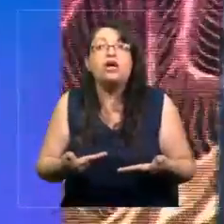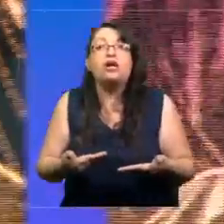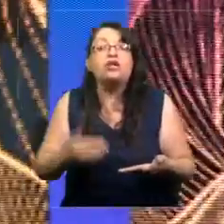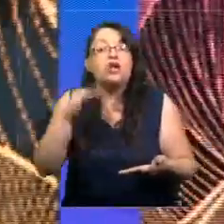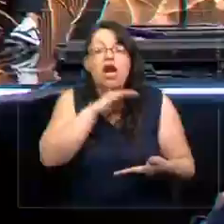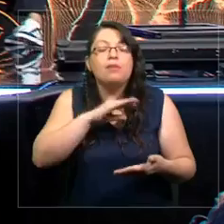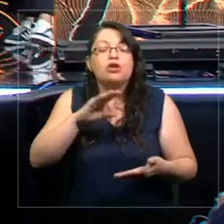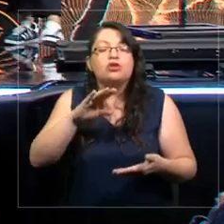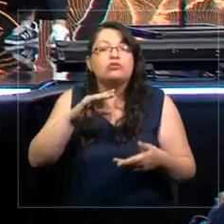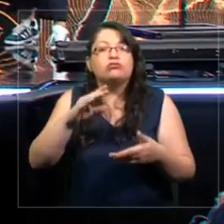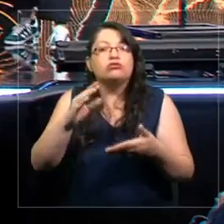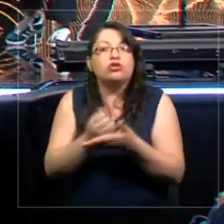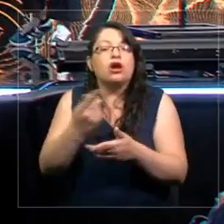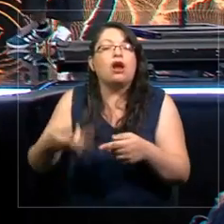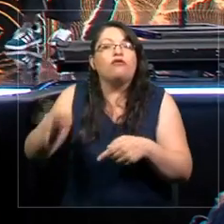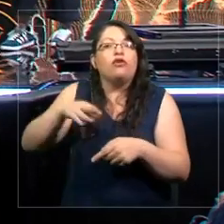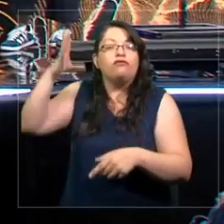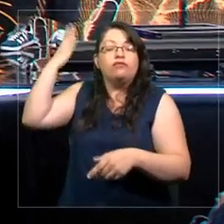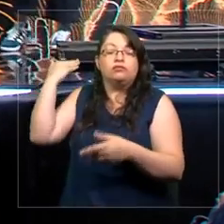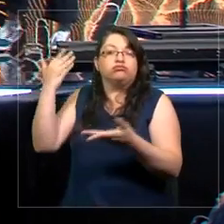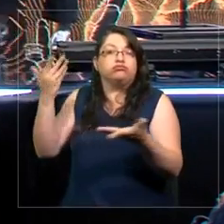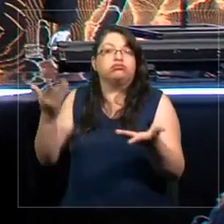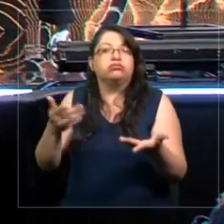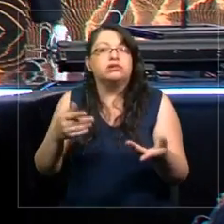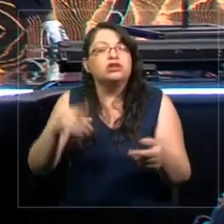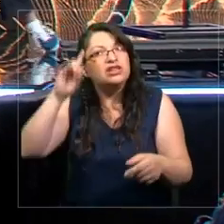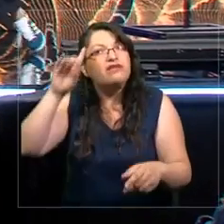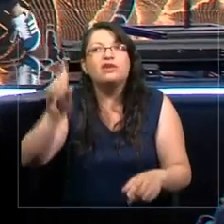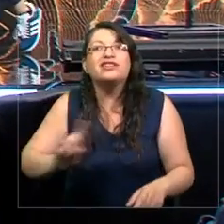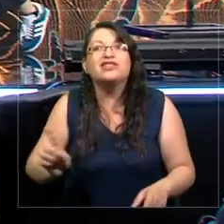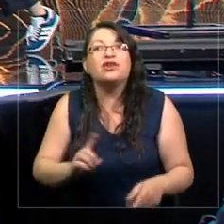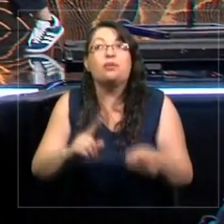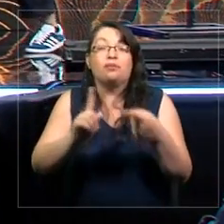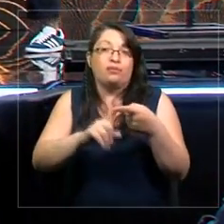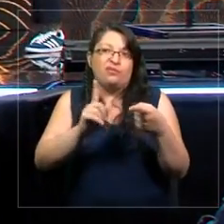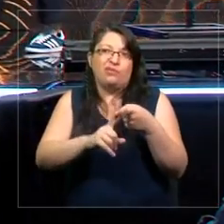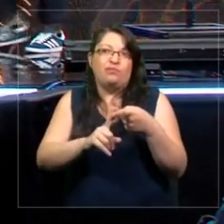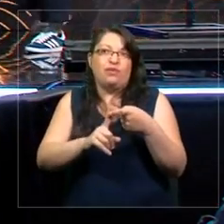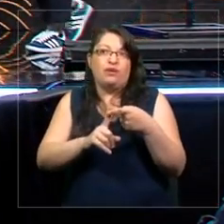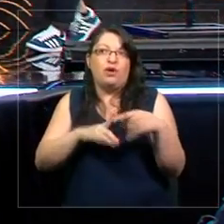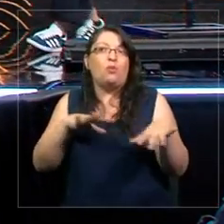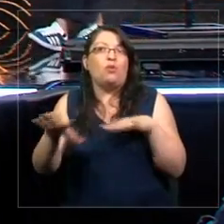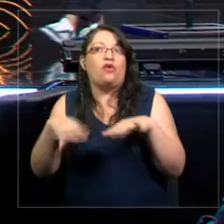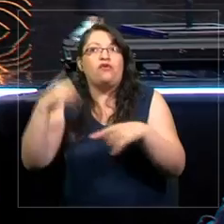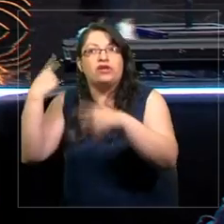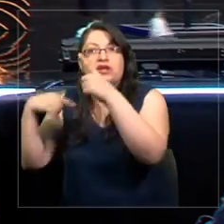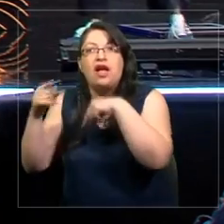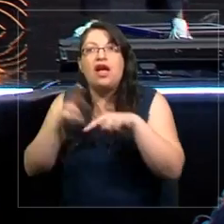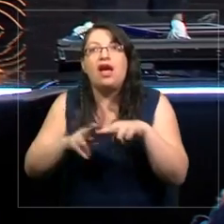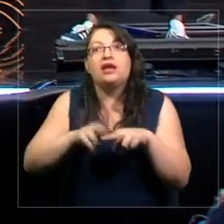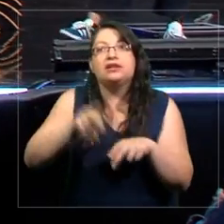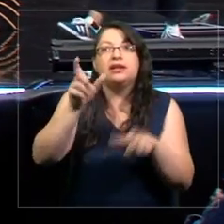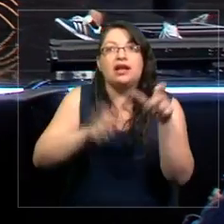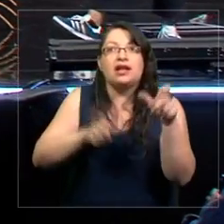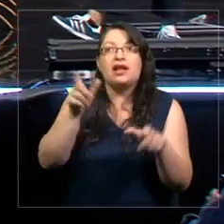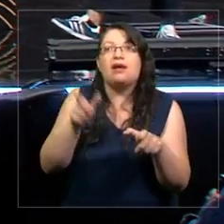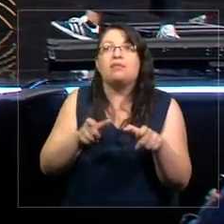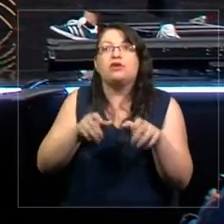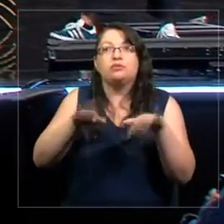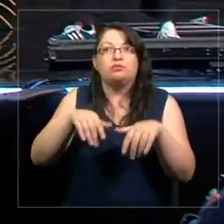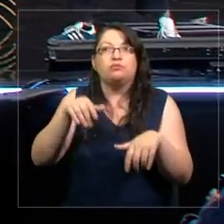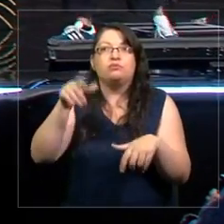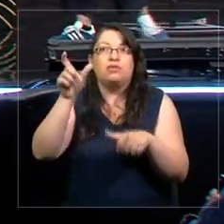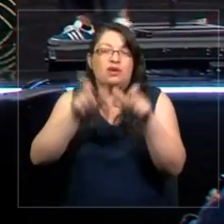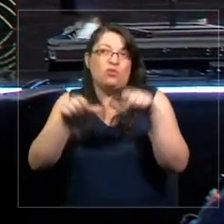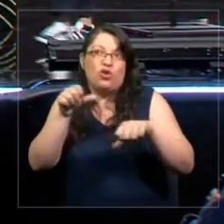facilidad. Y sabemos que no es cierto. Y esto tiene consecuencias. Primero, movilizar la historia y hacer de los agentes mismos históricos. Y esto